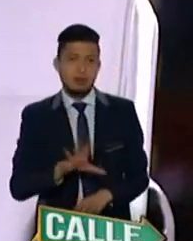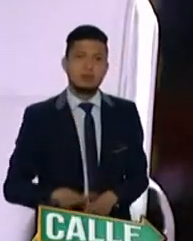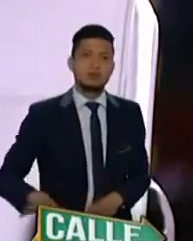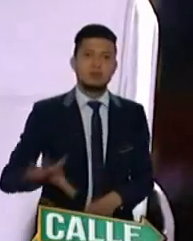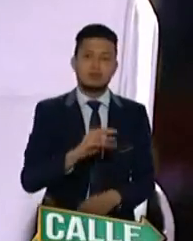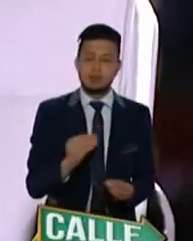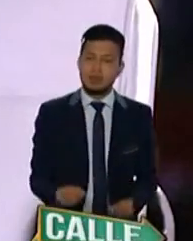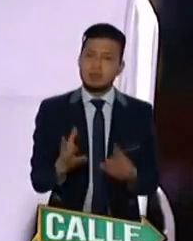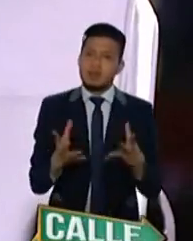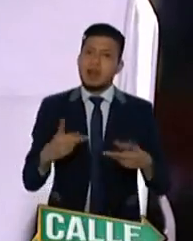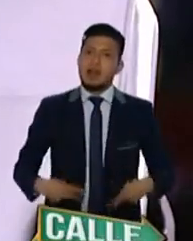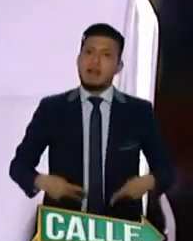vida por cuidarnos en medio de esta pandemia. Gracias.